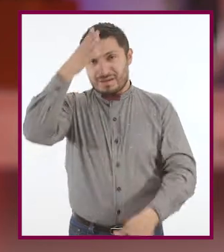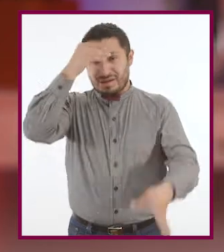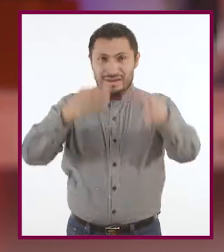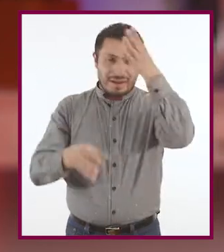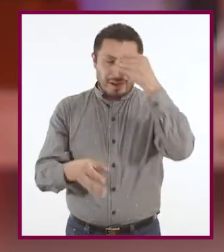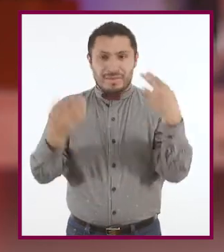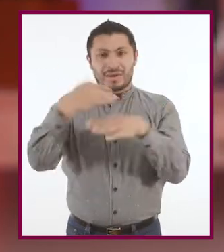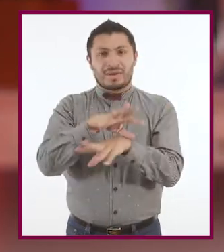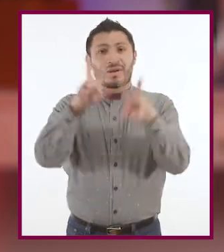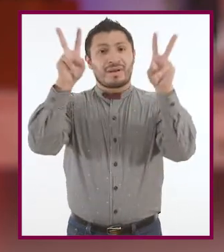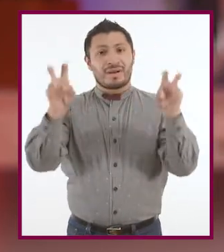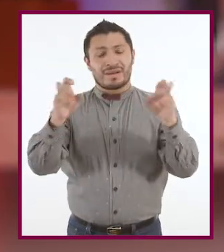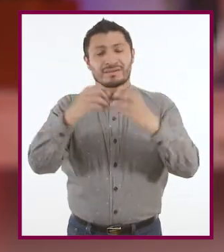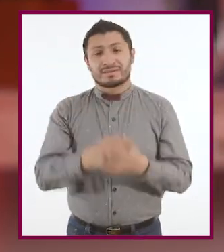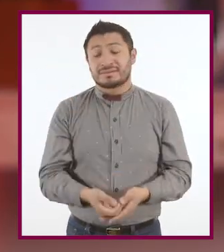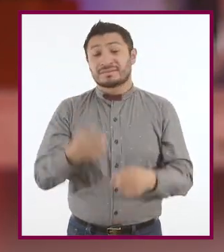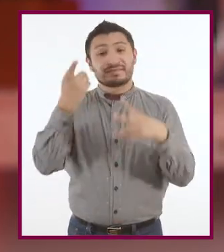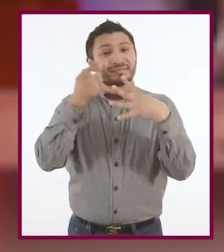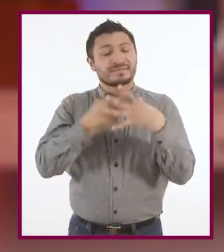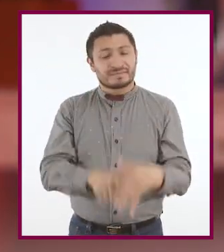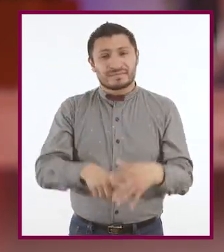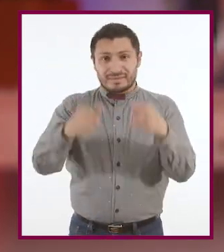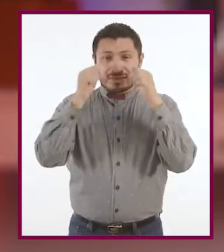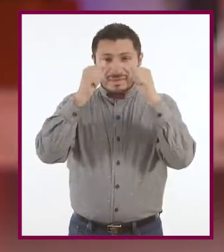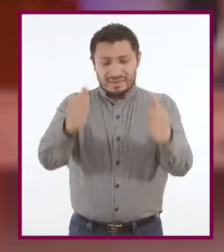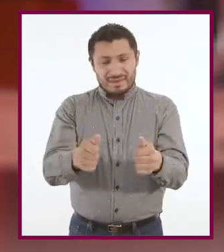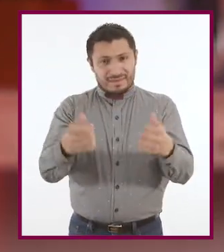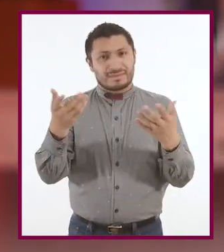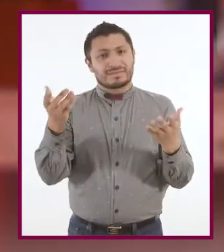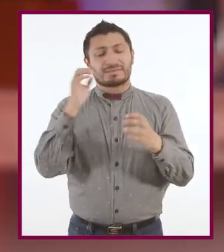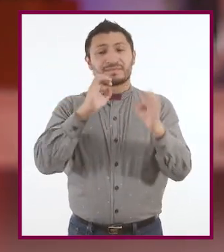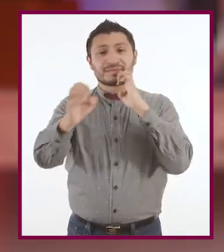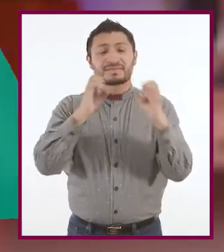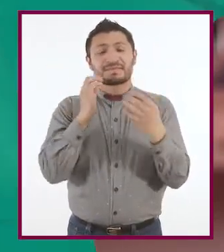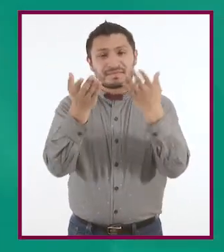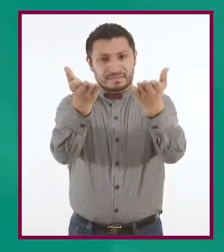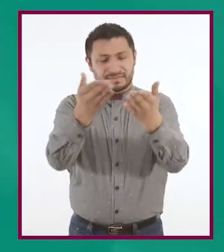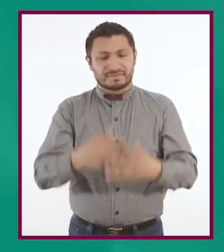percepción del tema. Para empezar, escuchemos la siguiente entrevista.